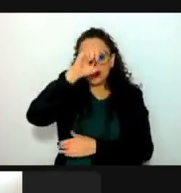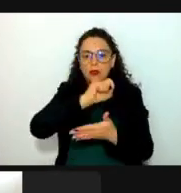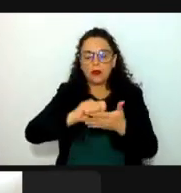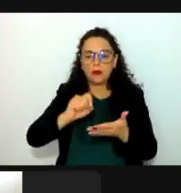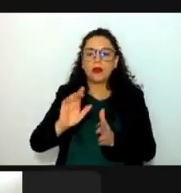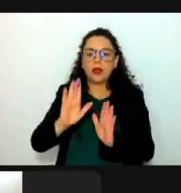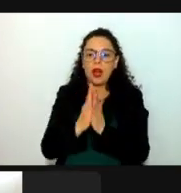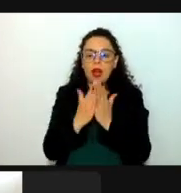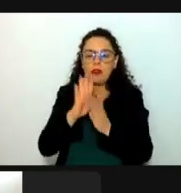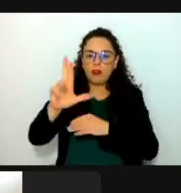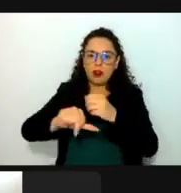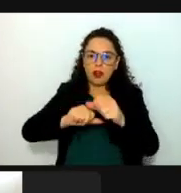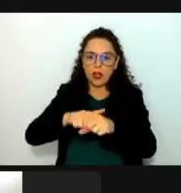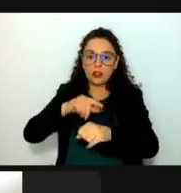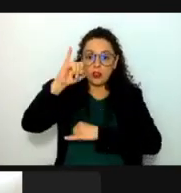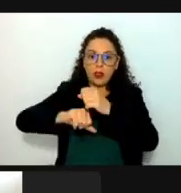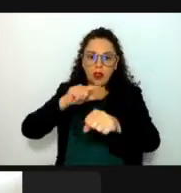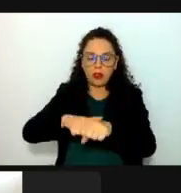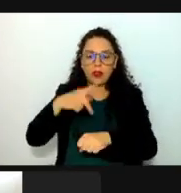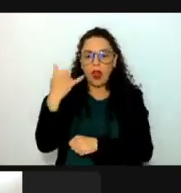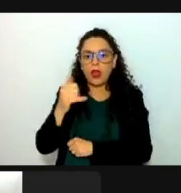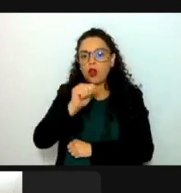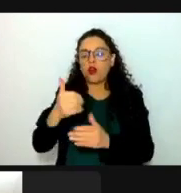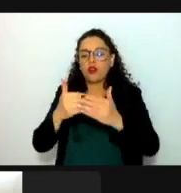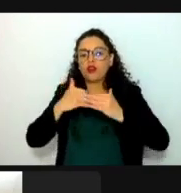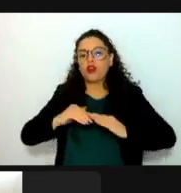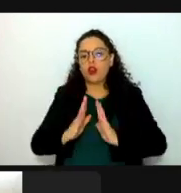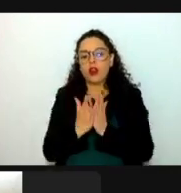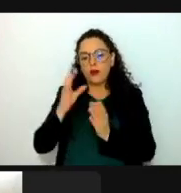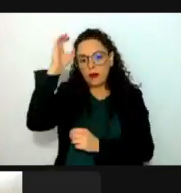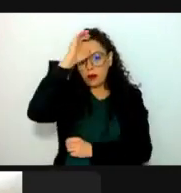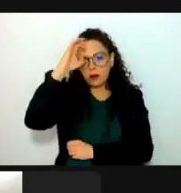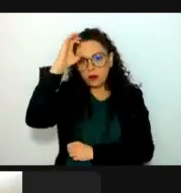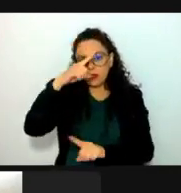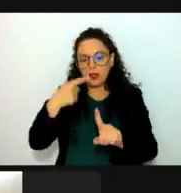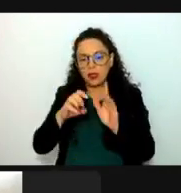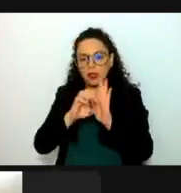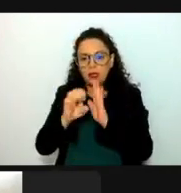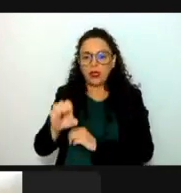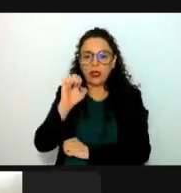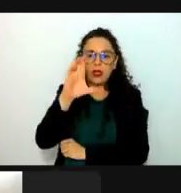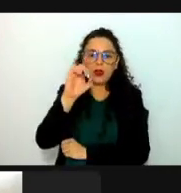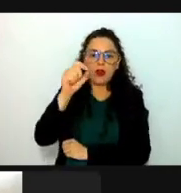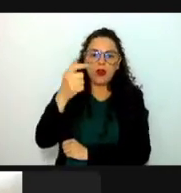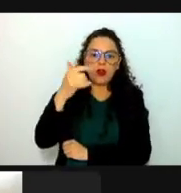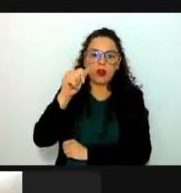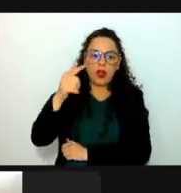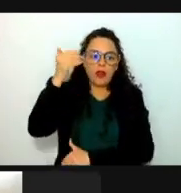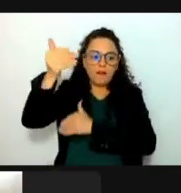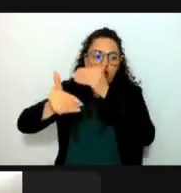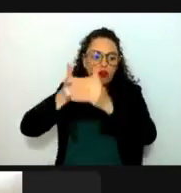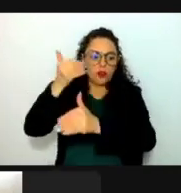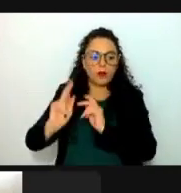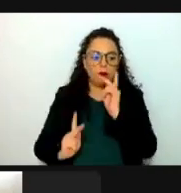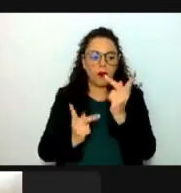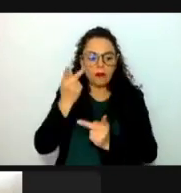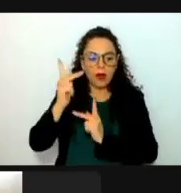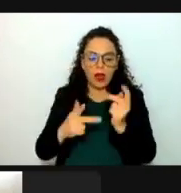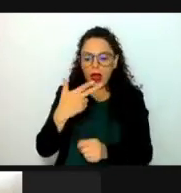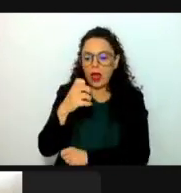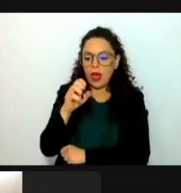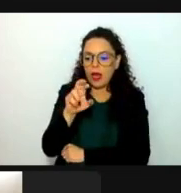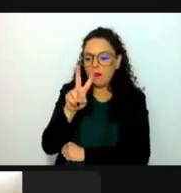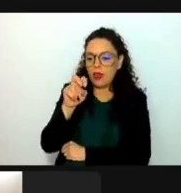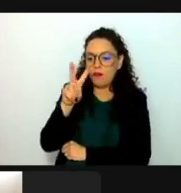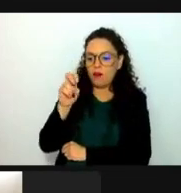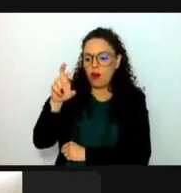internacionales, y libros científicos, entre los cuales destaca Ecología evolutiva de las plantas herbívoras y su interacción, obra publicada por la